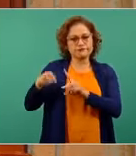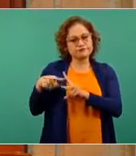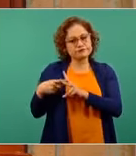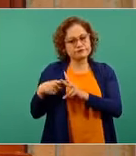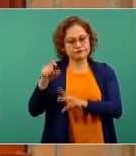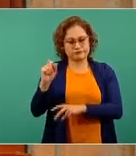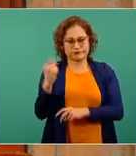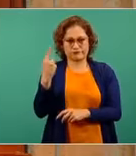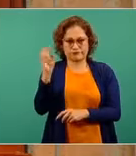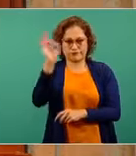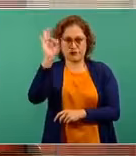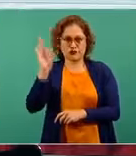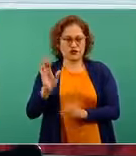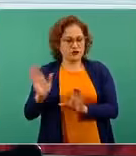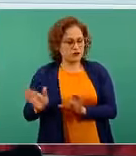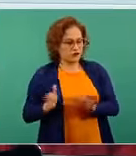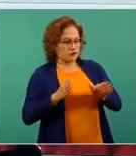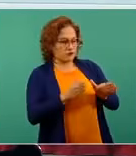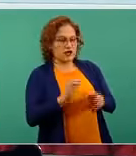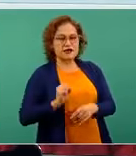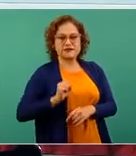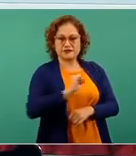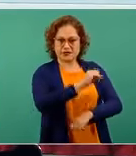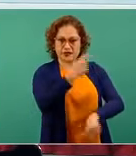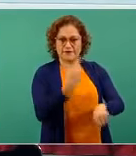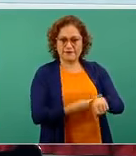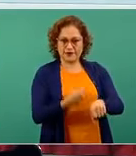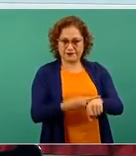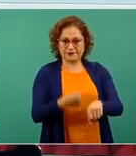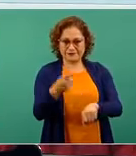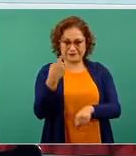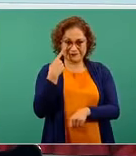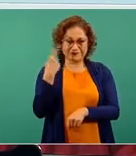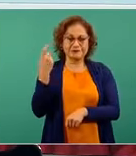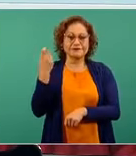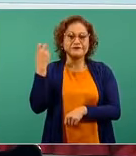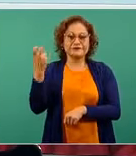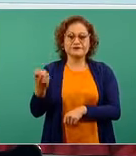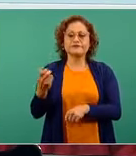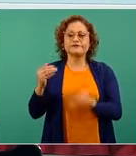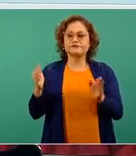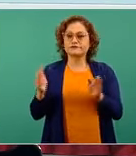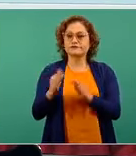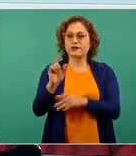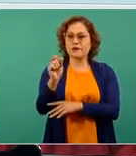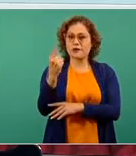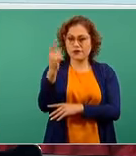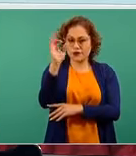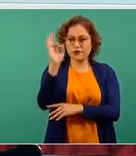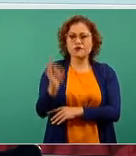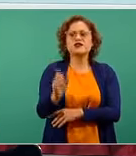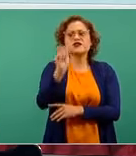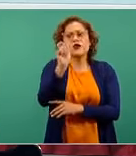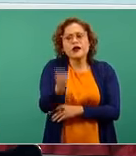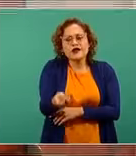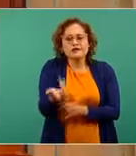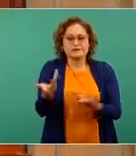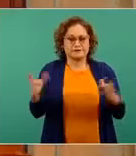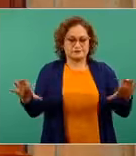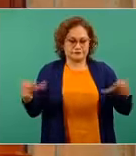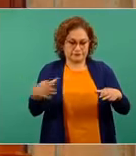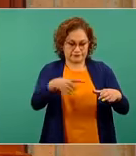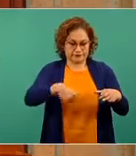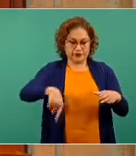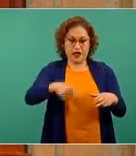COVID-19. Entonces, para efectos de la semana número 12, 21% pues significa que de cada 10 personas que están